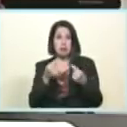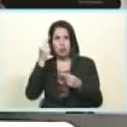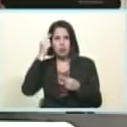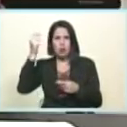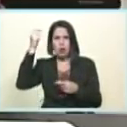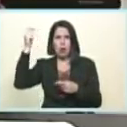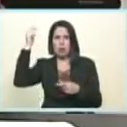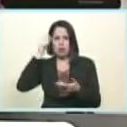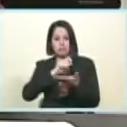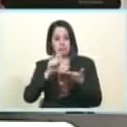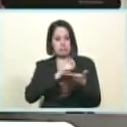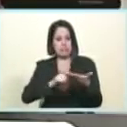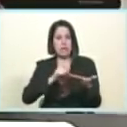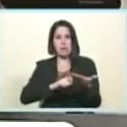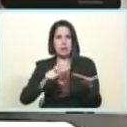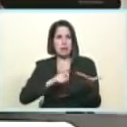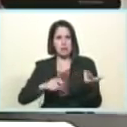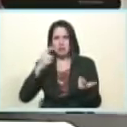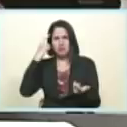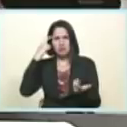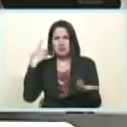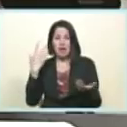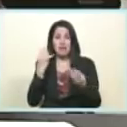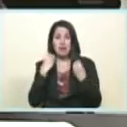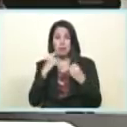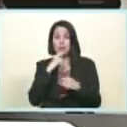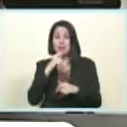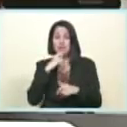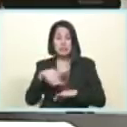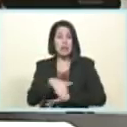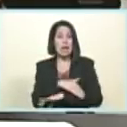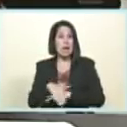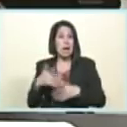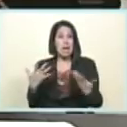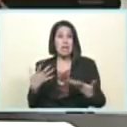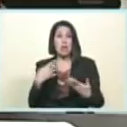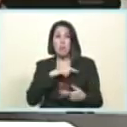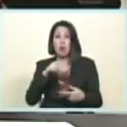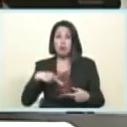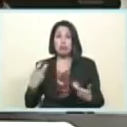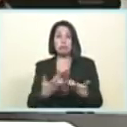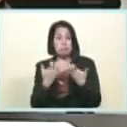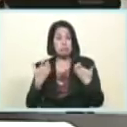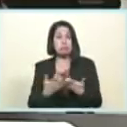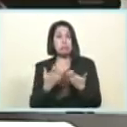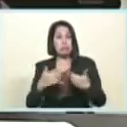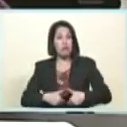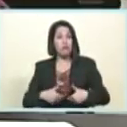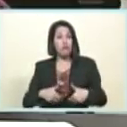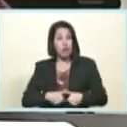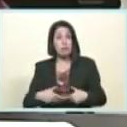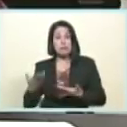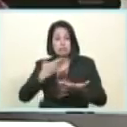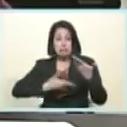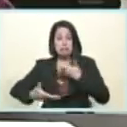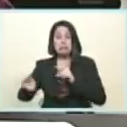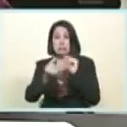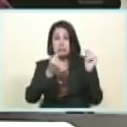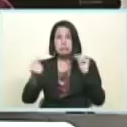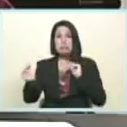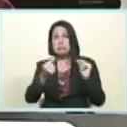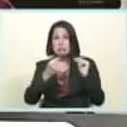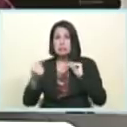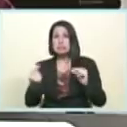era un interrogatorio inclusive las luces que él montó es como que yo estuviera preso en Guantánamo y